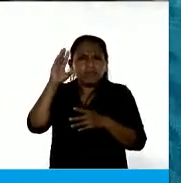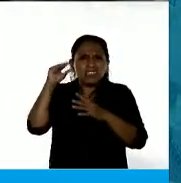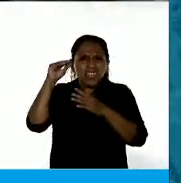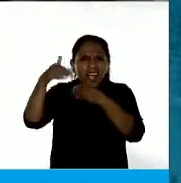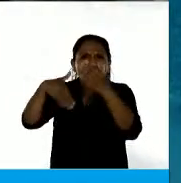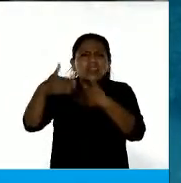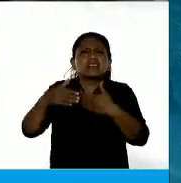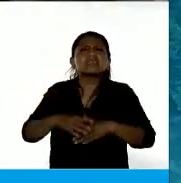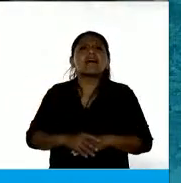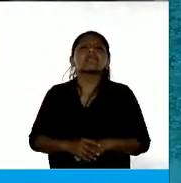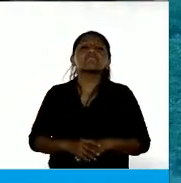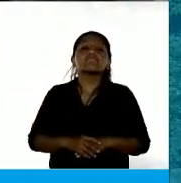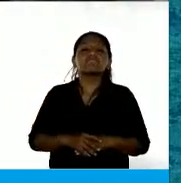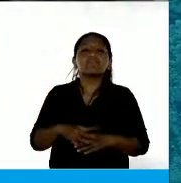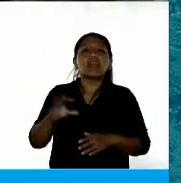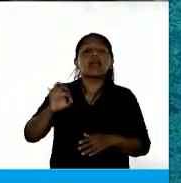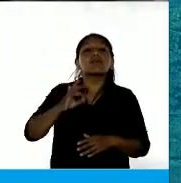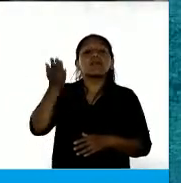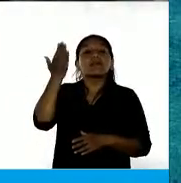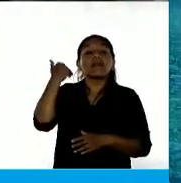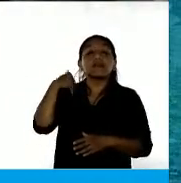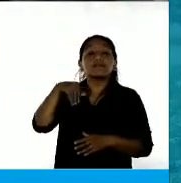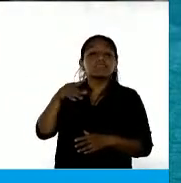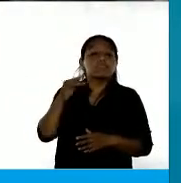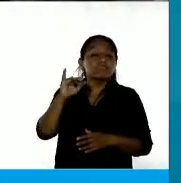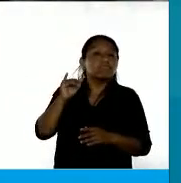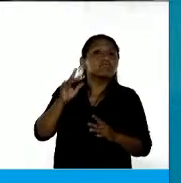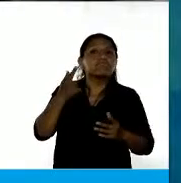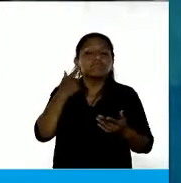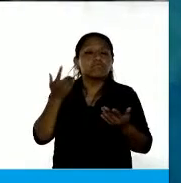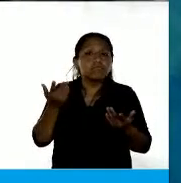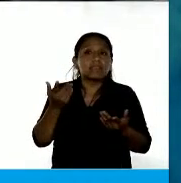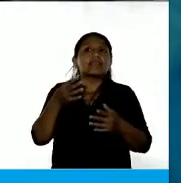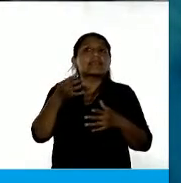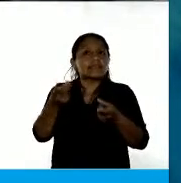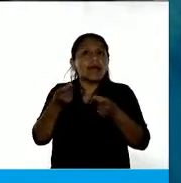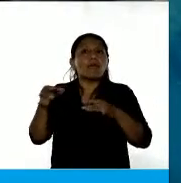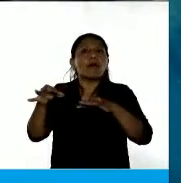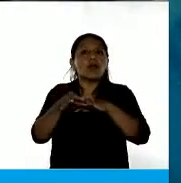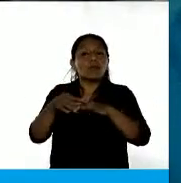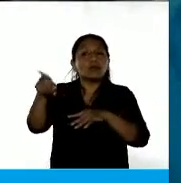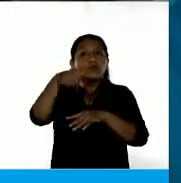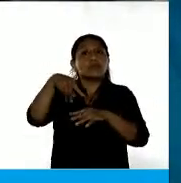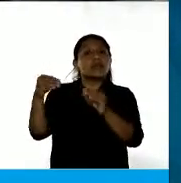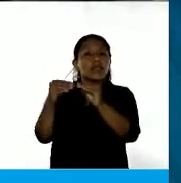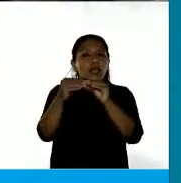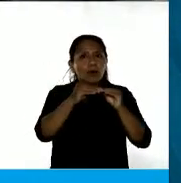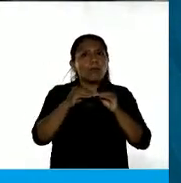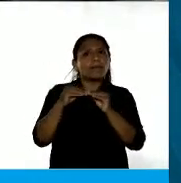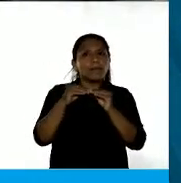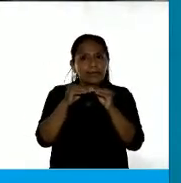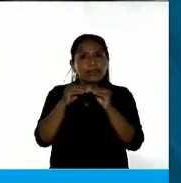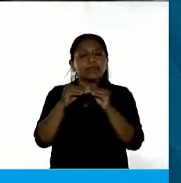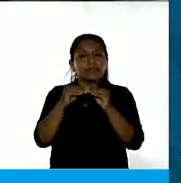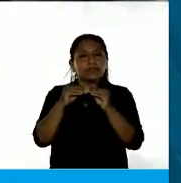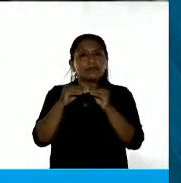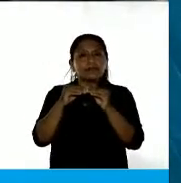masculinidades el año pasado? Necesitamos más compromiso de ustedes, compañeros, como bien decían